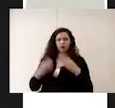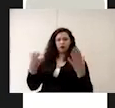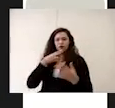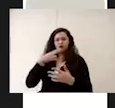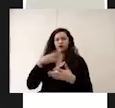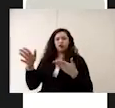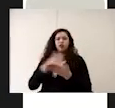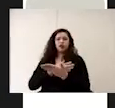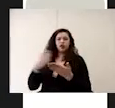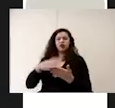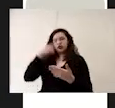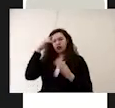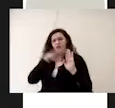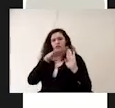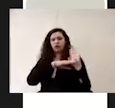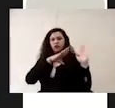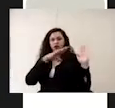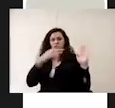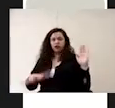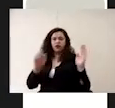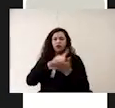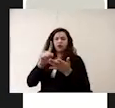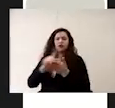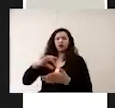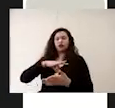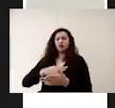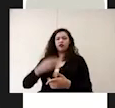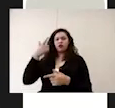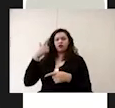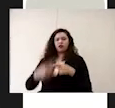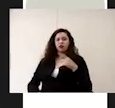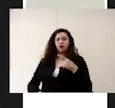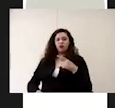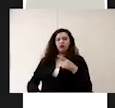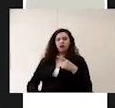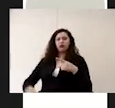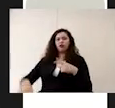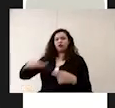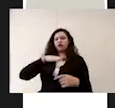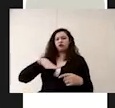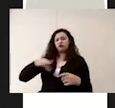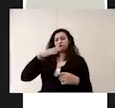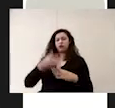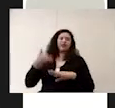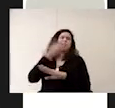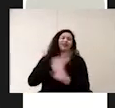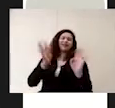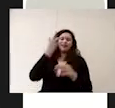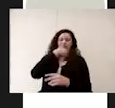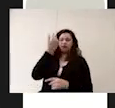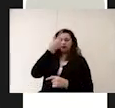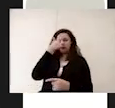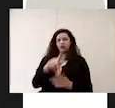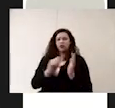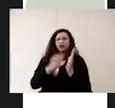implementar las medidas generales de limpieza y desinfección de superficies que vimos anteriormente con la técnica del